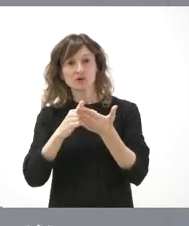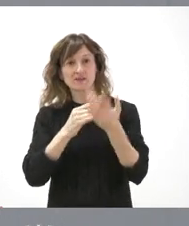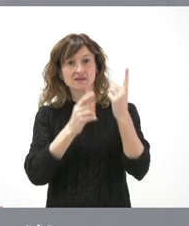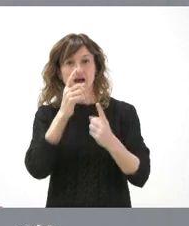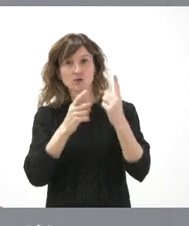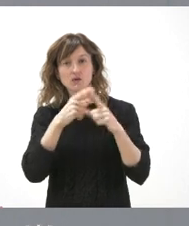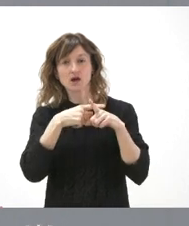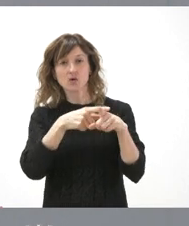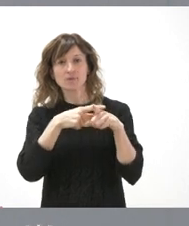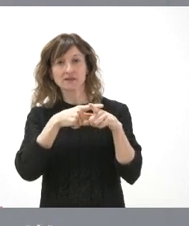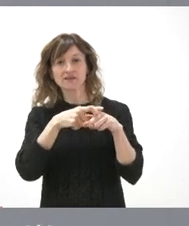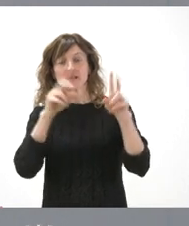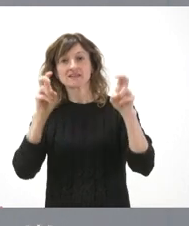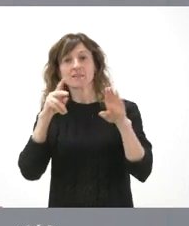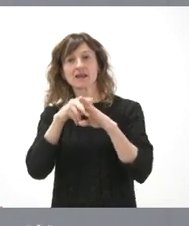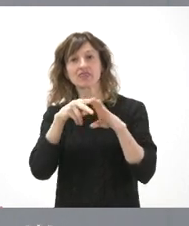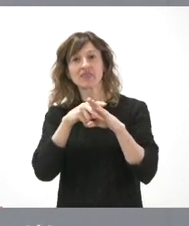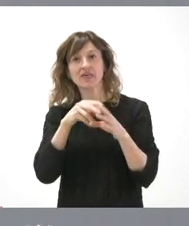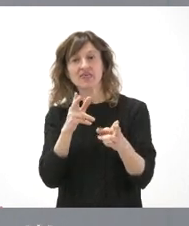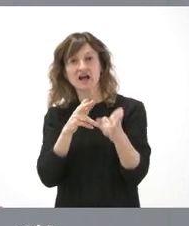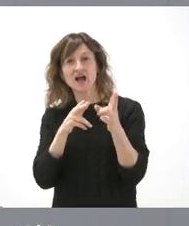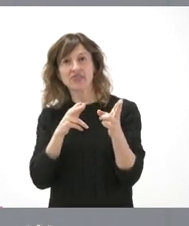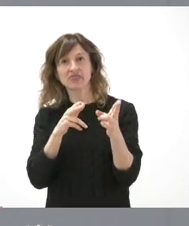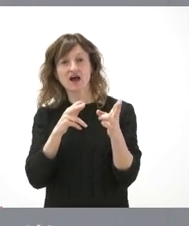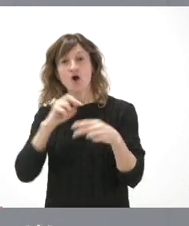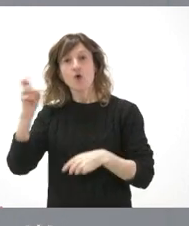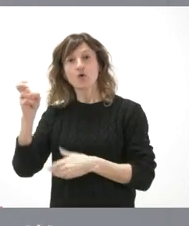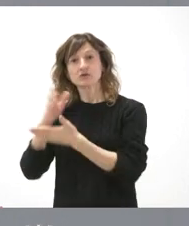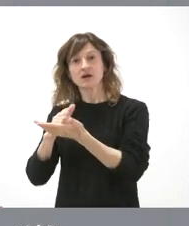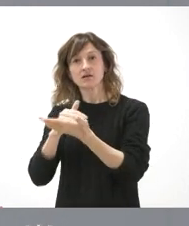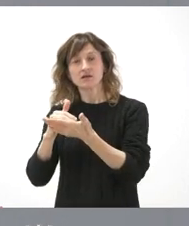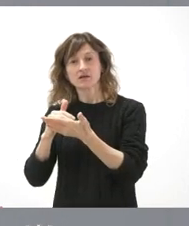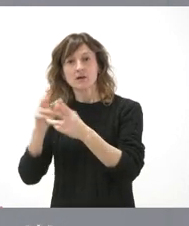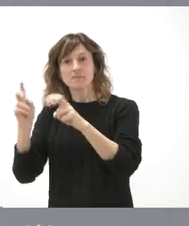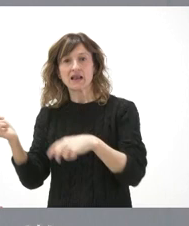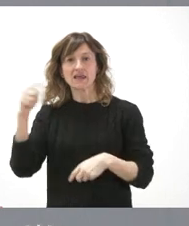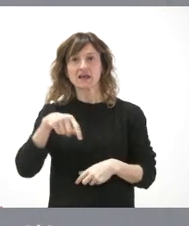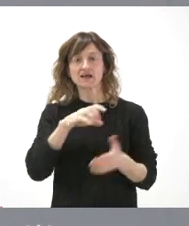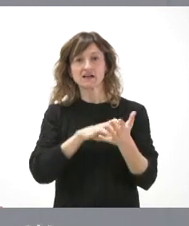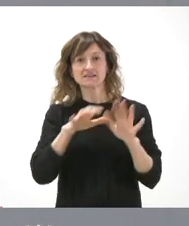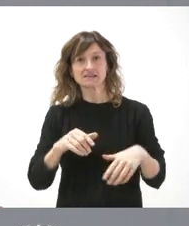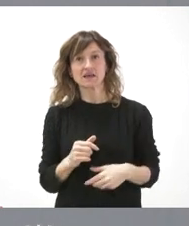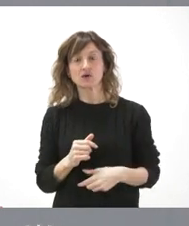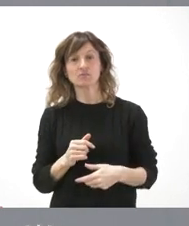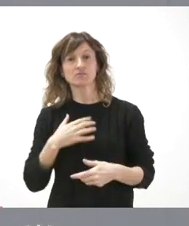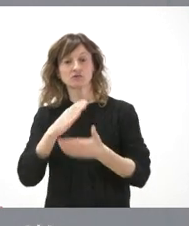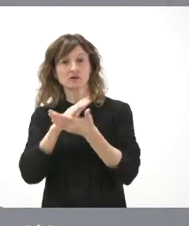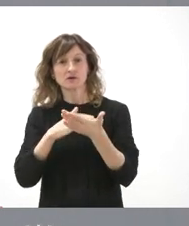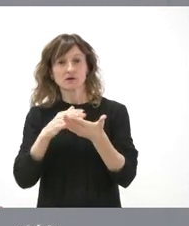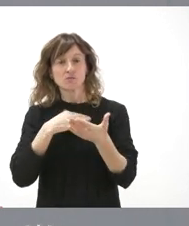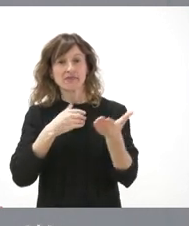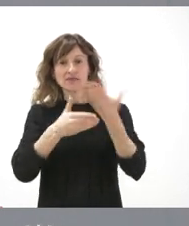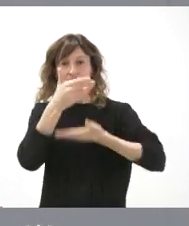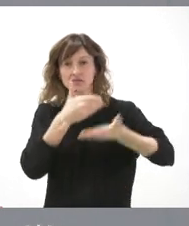compartir las licencias de caza. Que alguien que sacaba la licencia de caza en otra comunidad autónoma le pudiera servir para Castilla y León. ¿Por qué las comunidades autónomas no podemos hacer estas cosas?